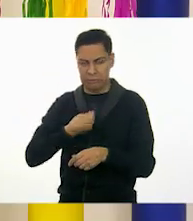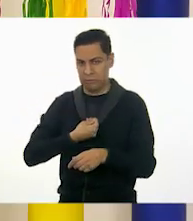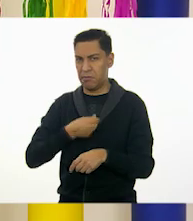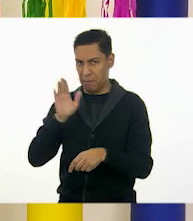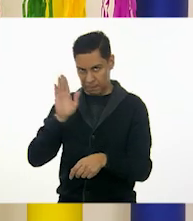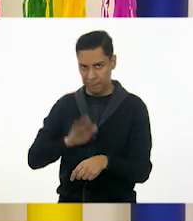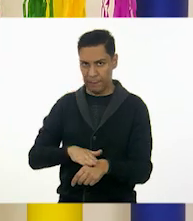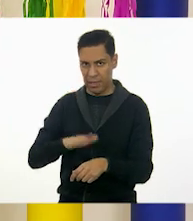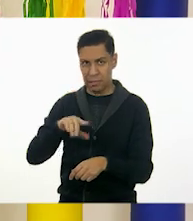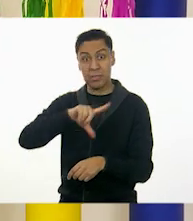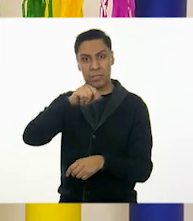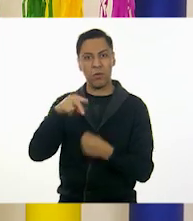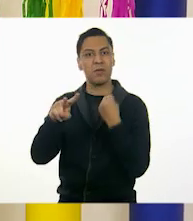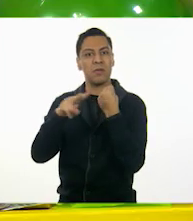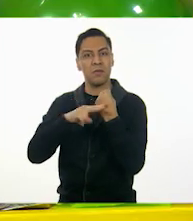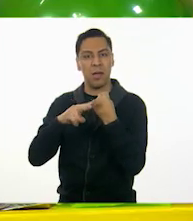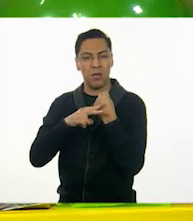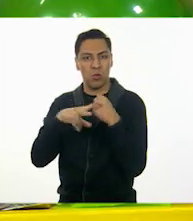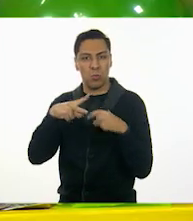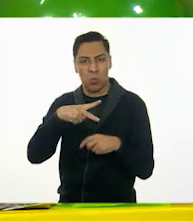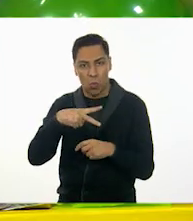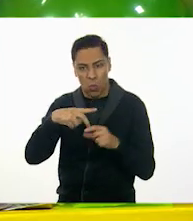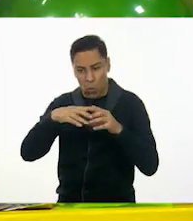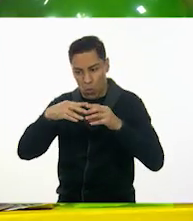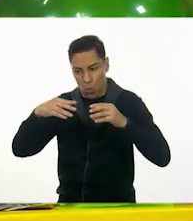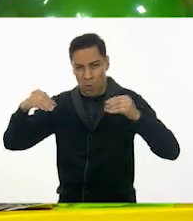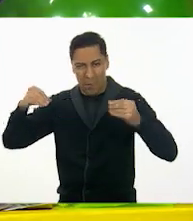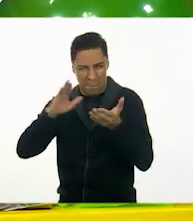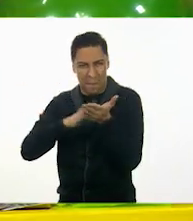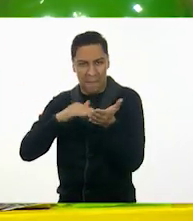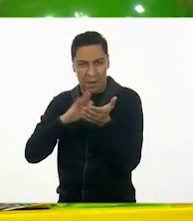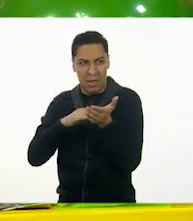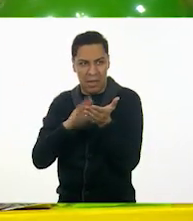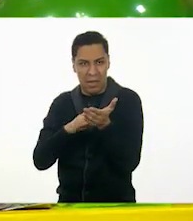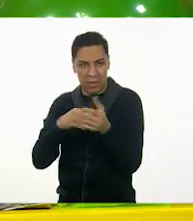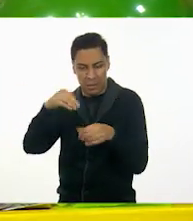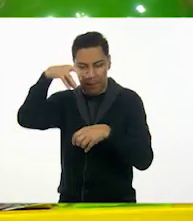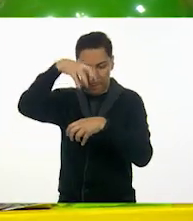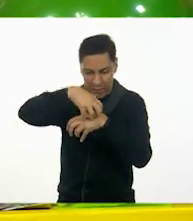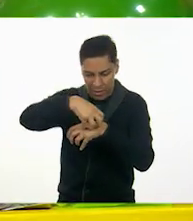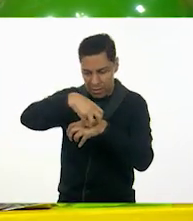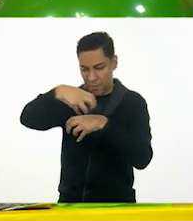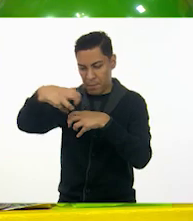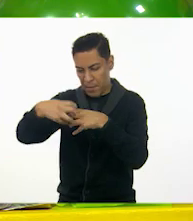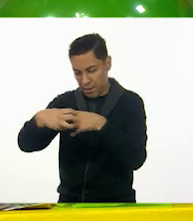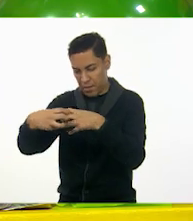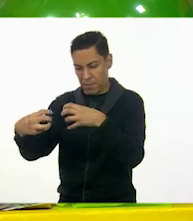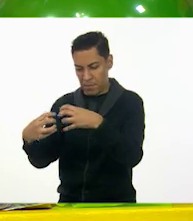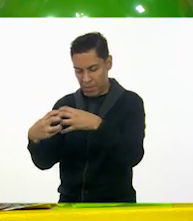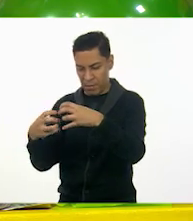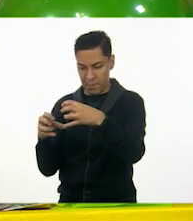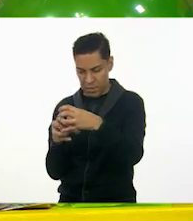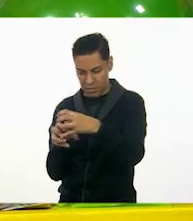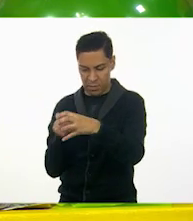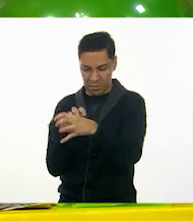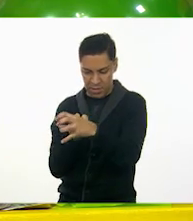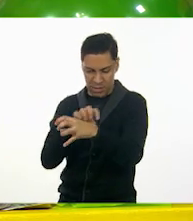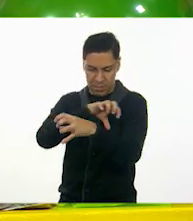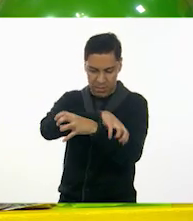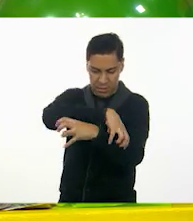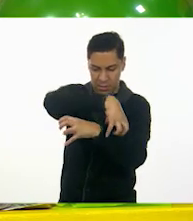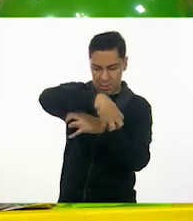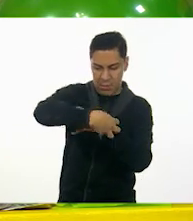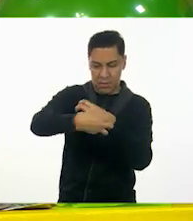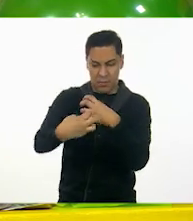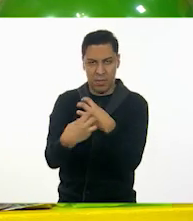y se los pegamos, como nos está diciendo a Lely. Ajá. Se detienen con un poquito de pegamento y